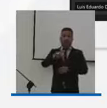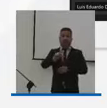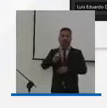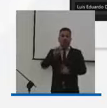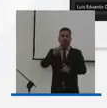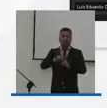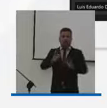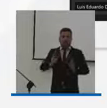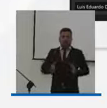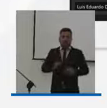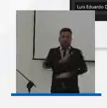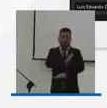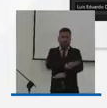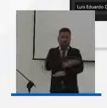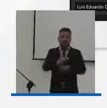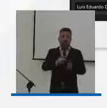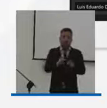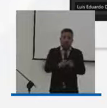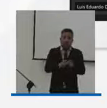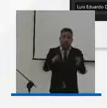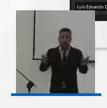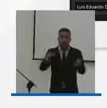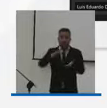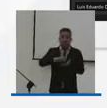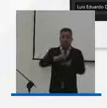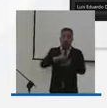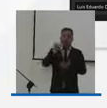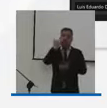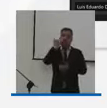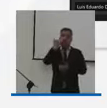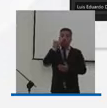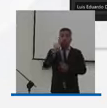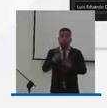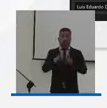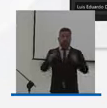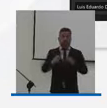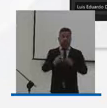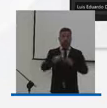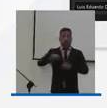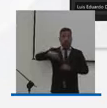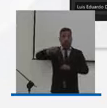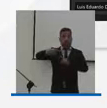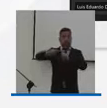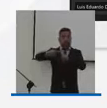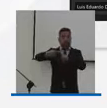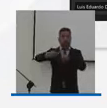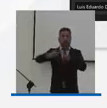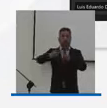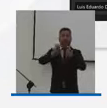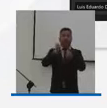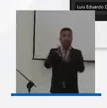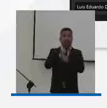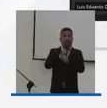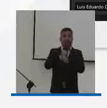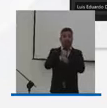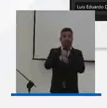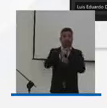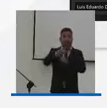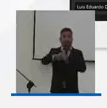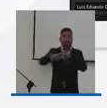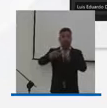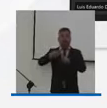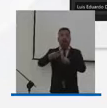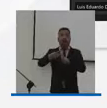logrado fortalecer y ampliar la participación de las mujeres uno frente a los trabajos y hoy